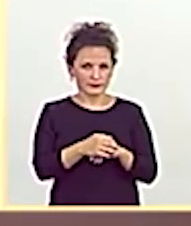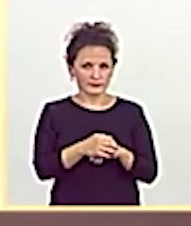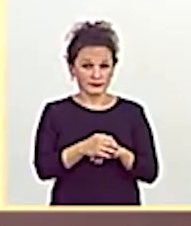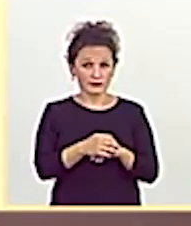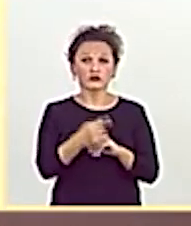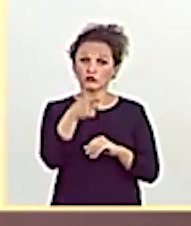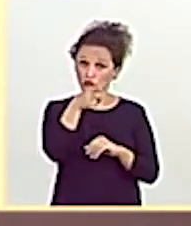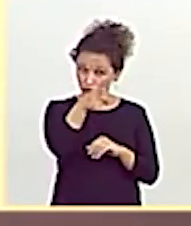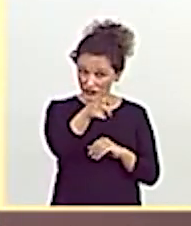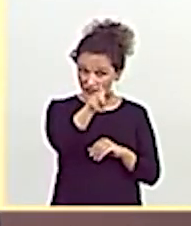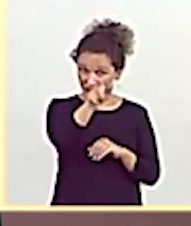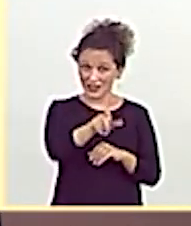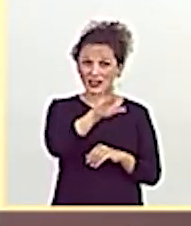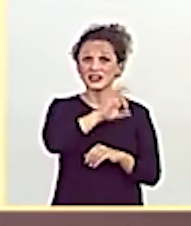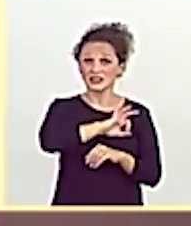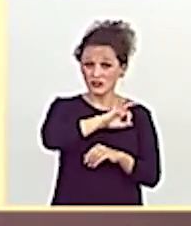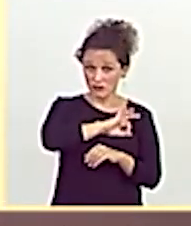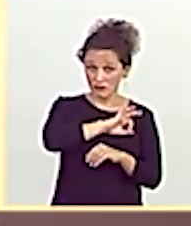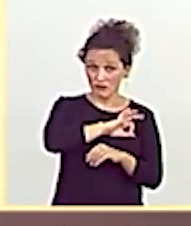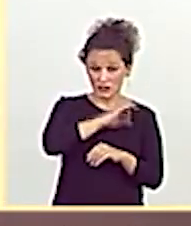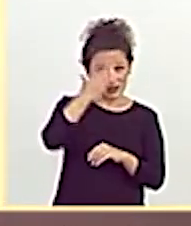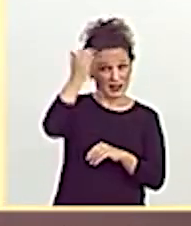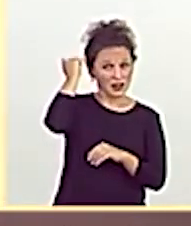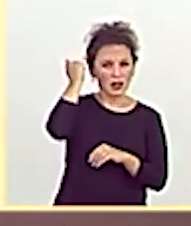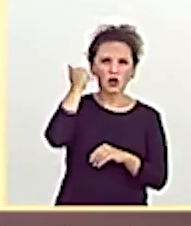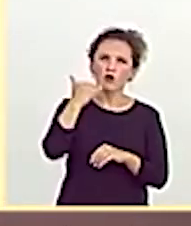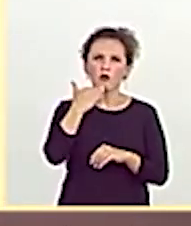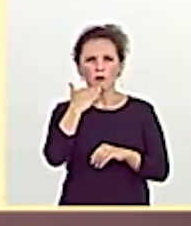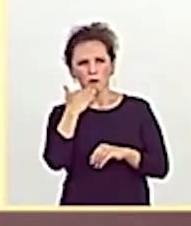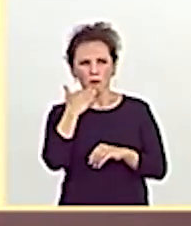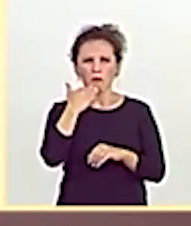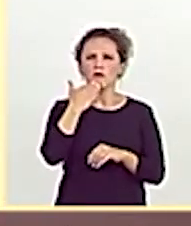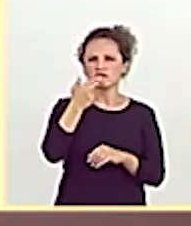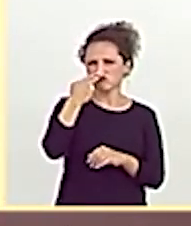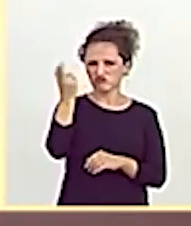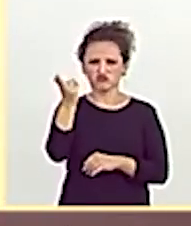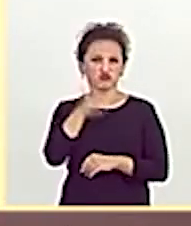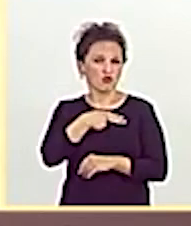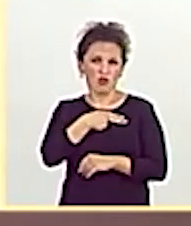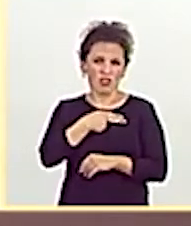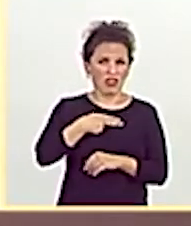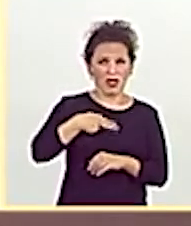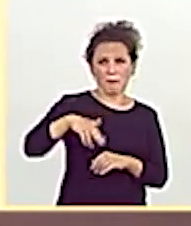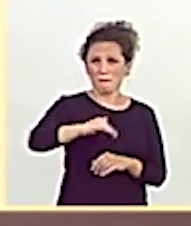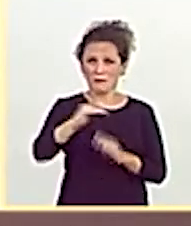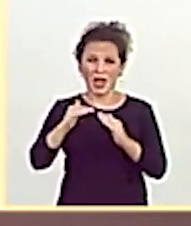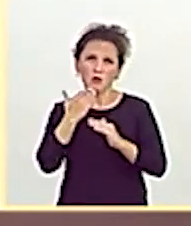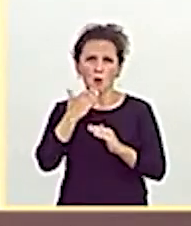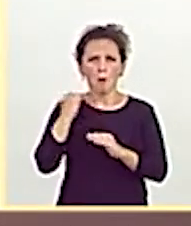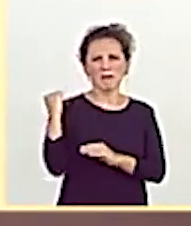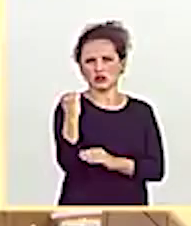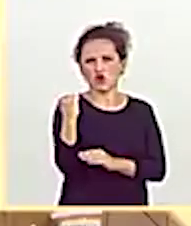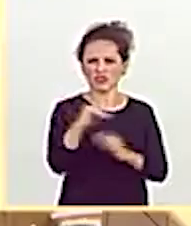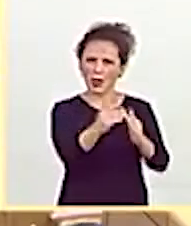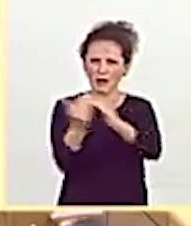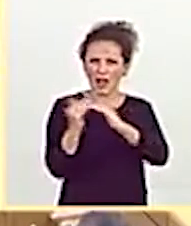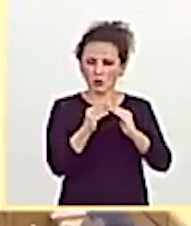Iglesias, se ha convertido en un matón de barrio. Con sus palabras, practica el matonismo barribajero.